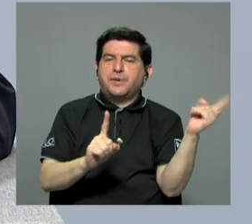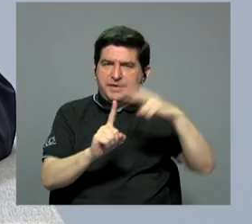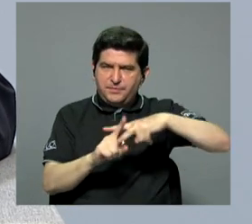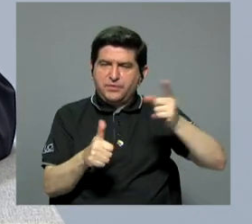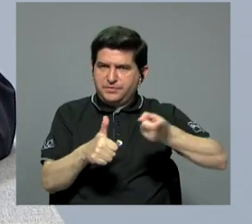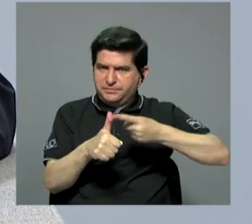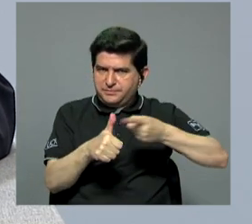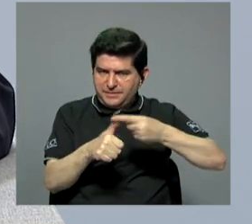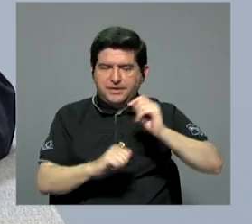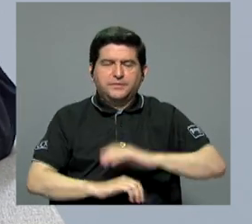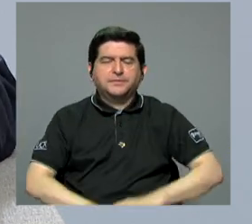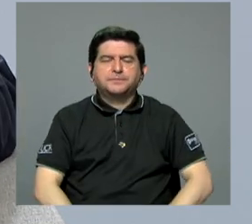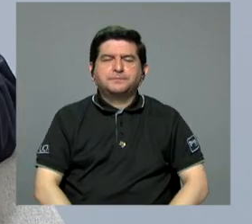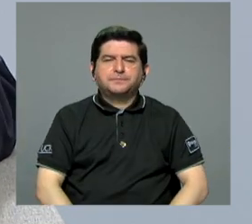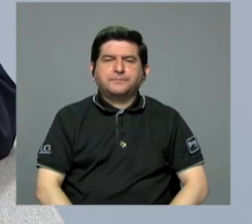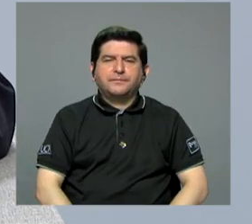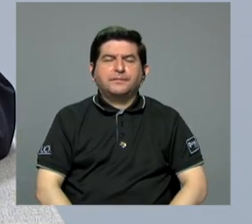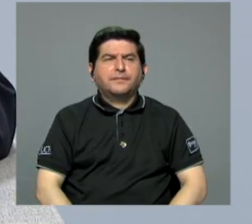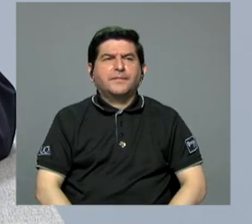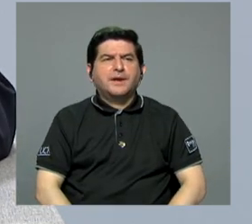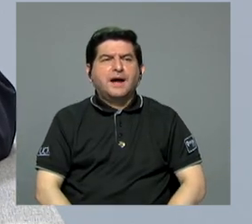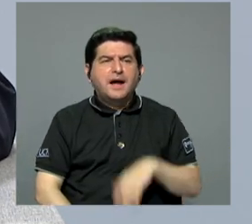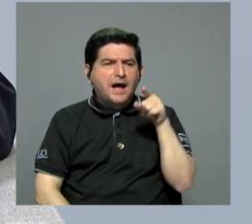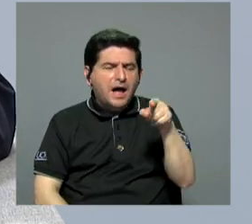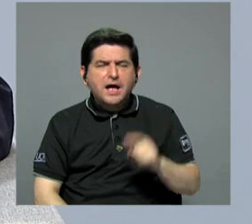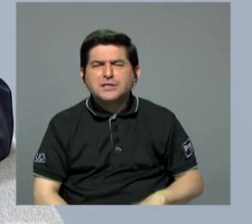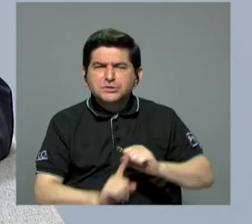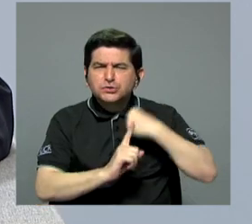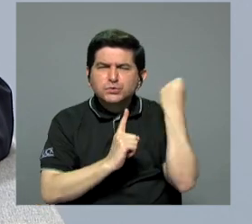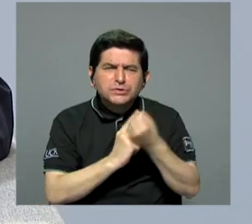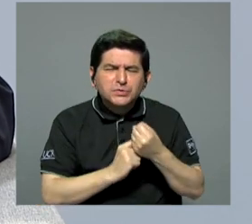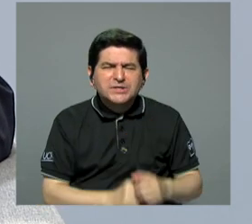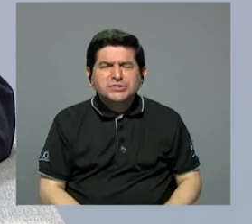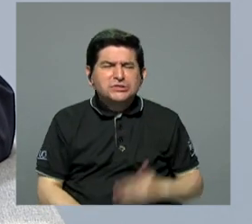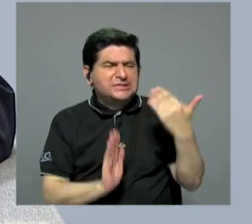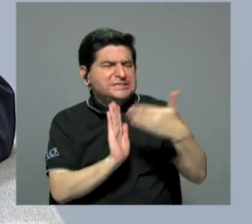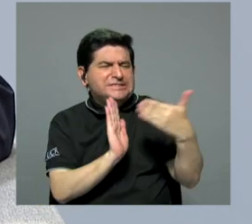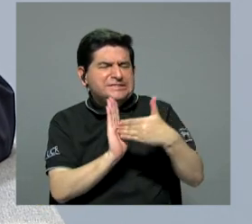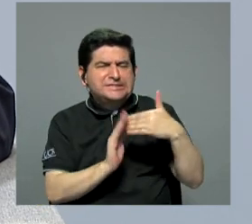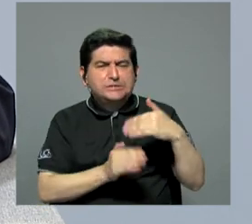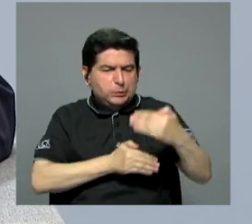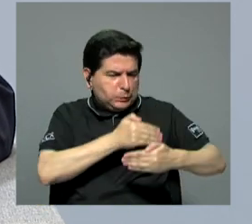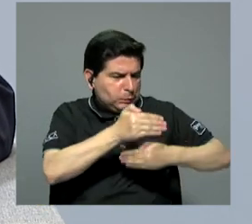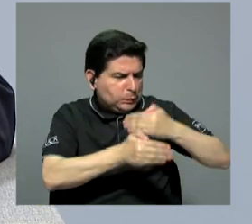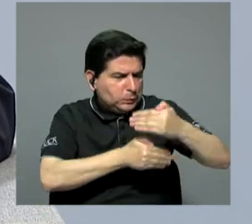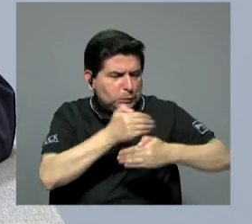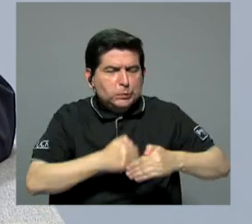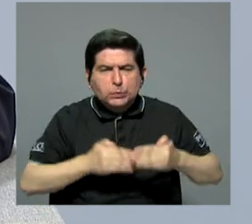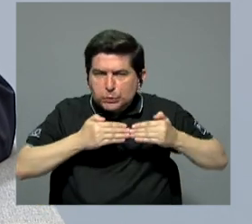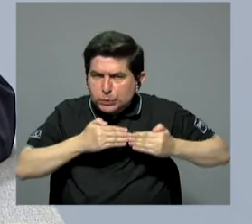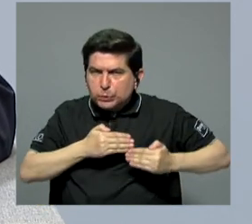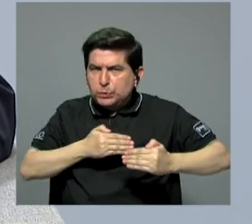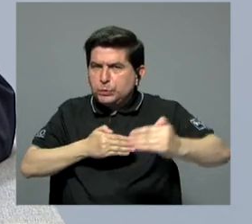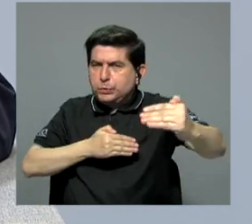Eso primero que nada. La salud del mismo se ha venido deteriorando con el paso del tiempo, sin embargo creo que los